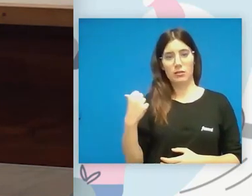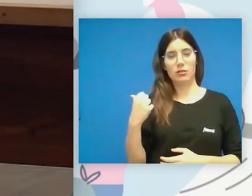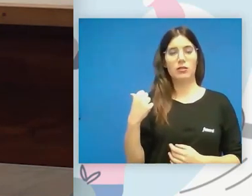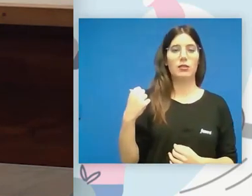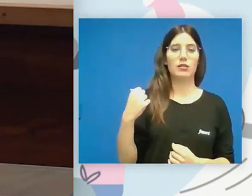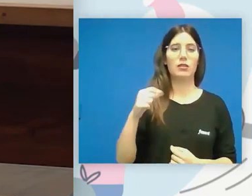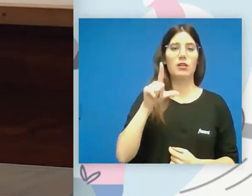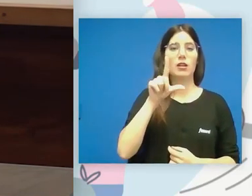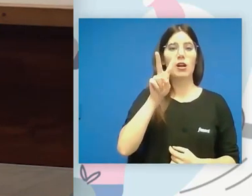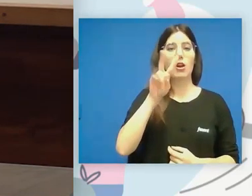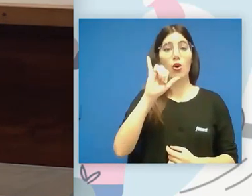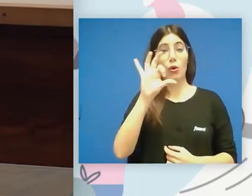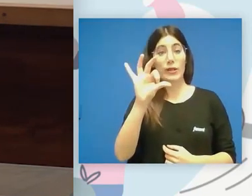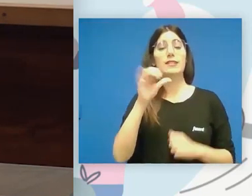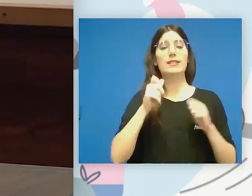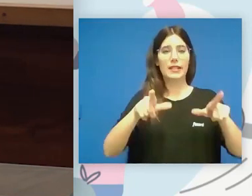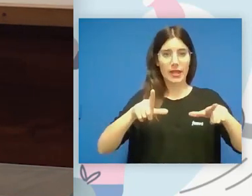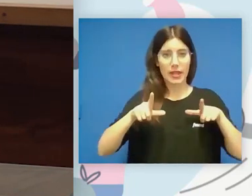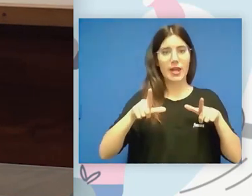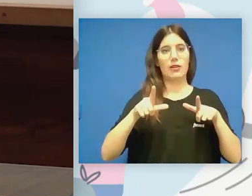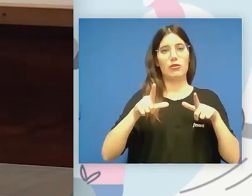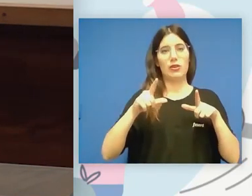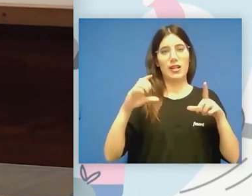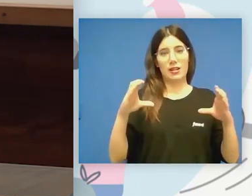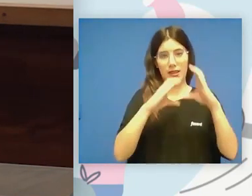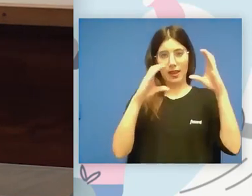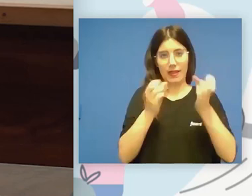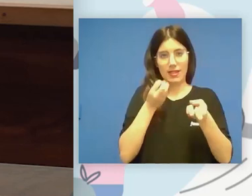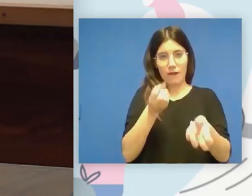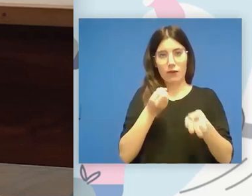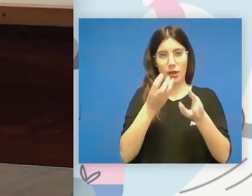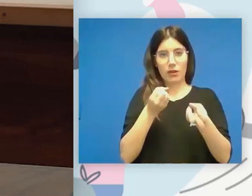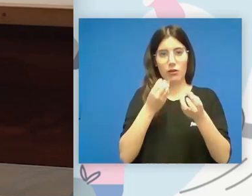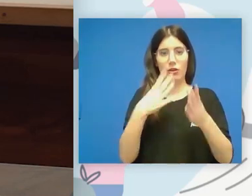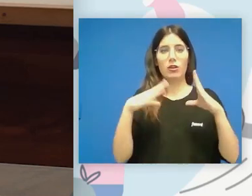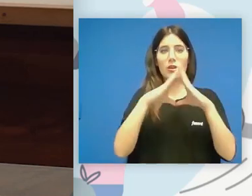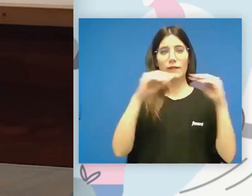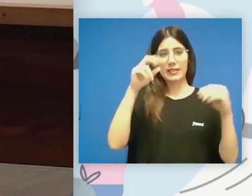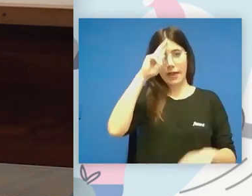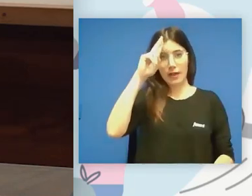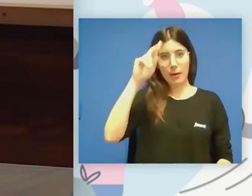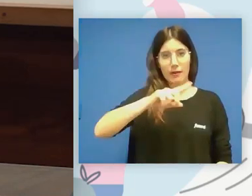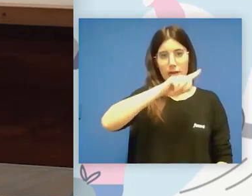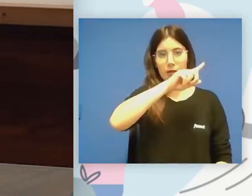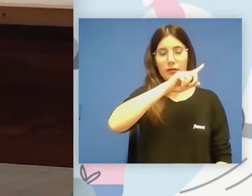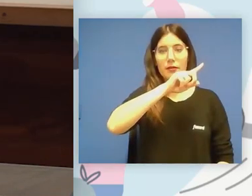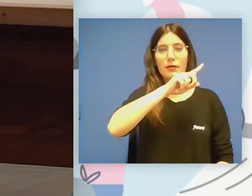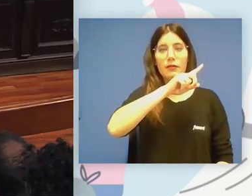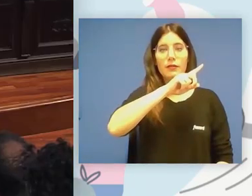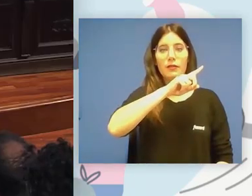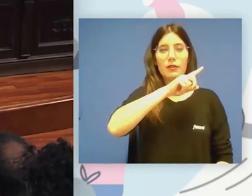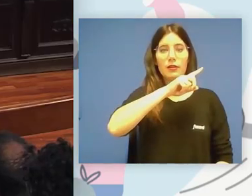Luis es licenciado en Ciencias de la Información por la Universidad Complutense de Madrid. Nada más